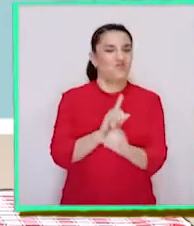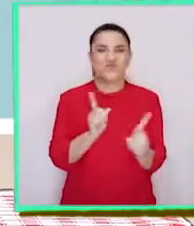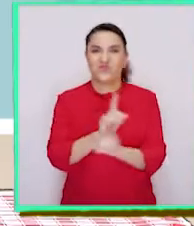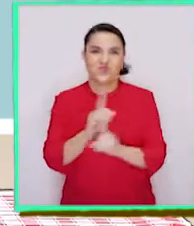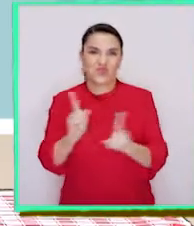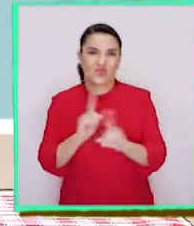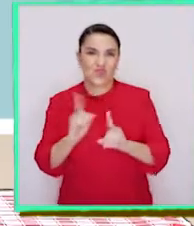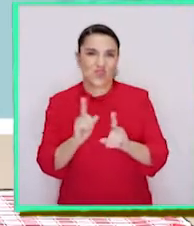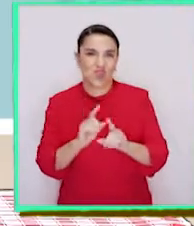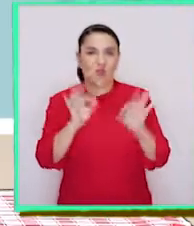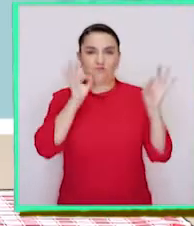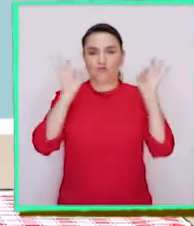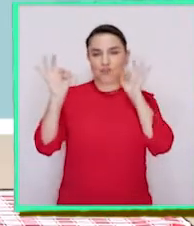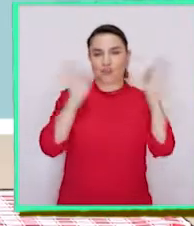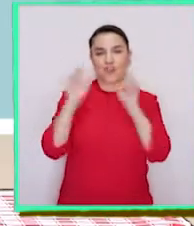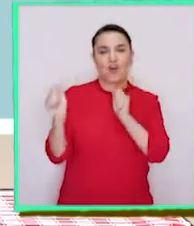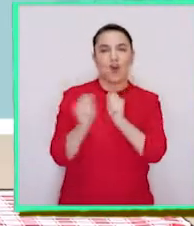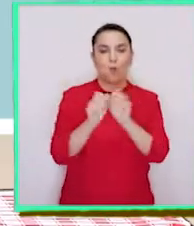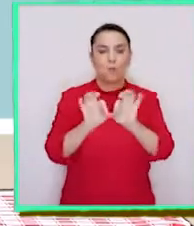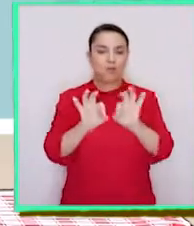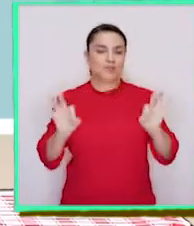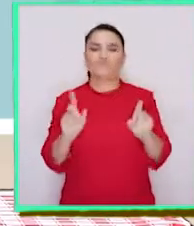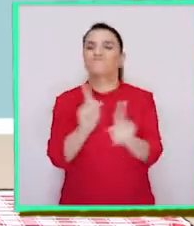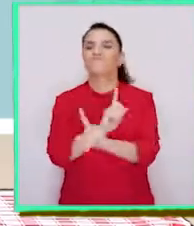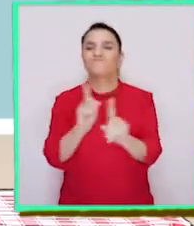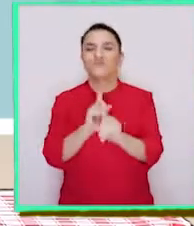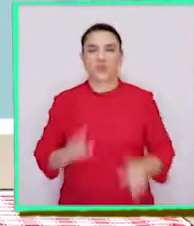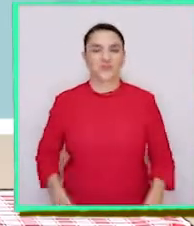No, no son fideos con vienesa.